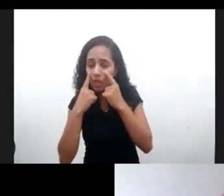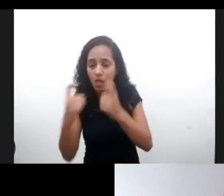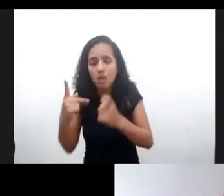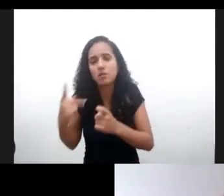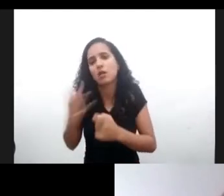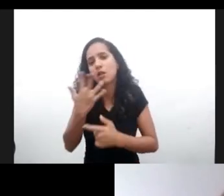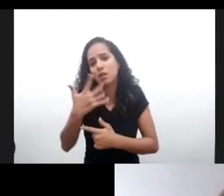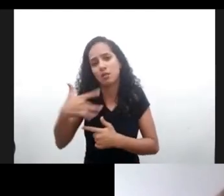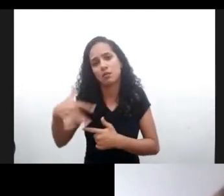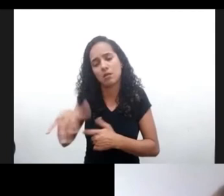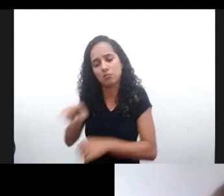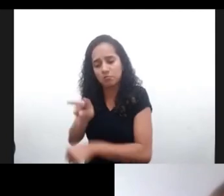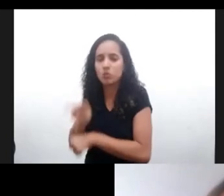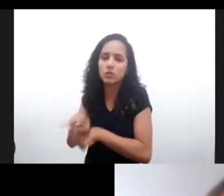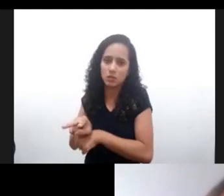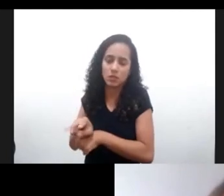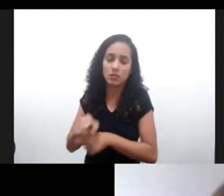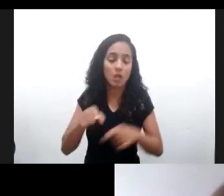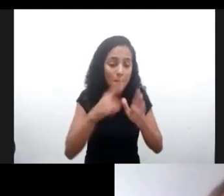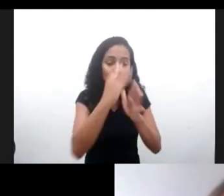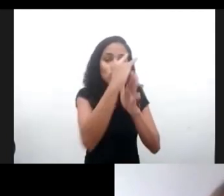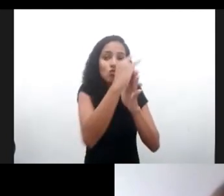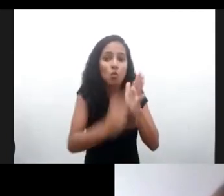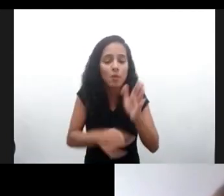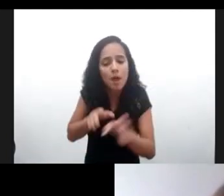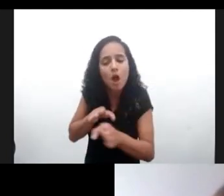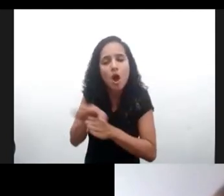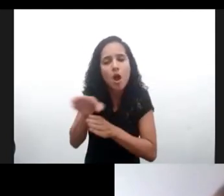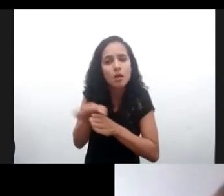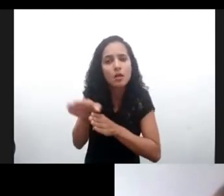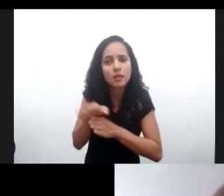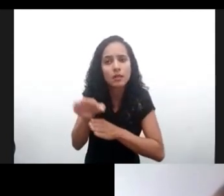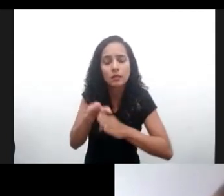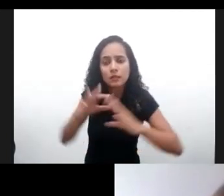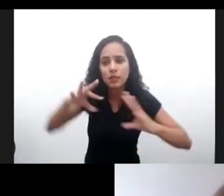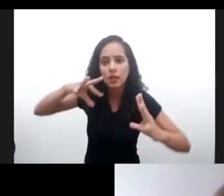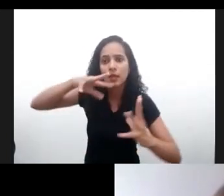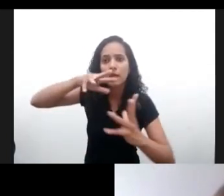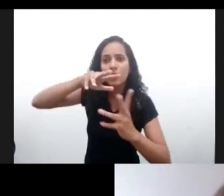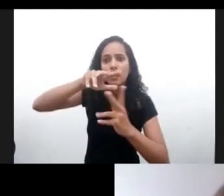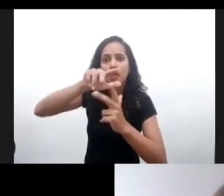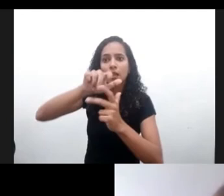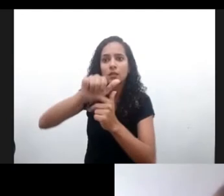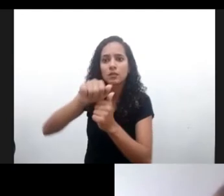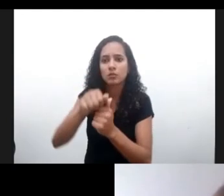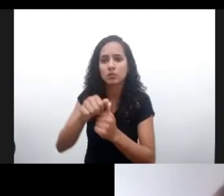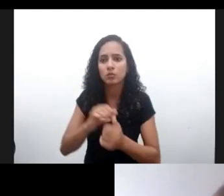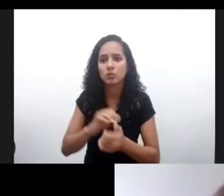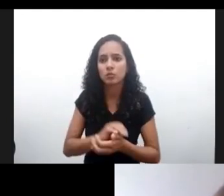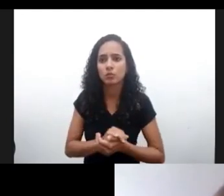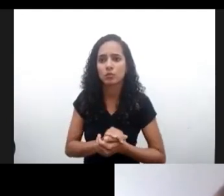los niños como uno de los grandes principios que deben orientar toda la relación de la niñez.